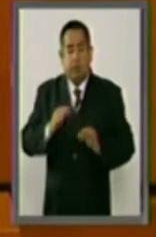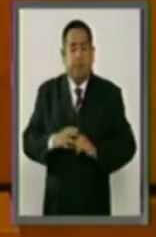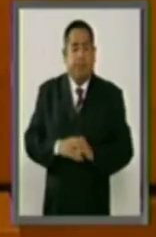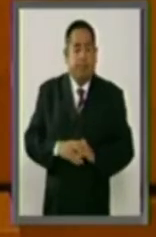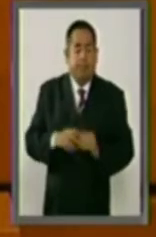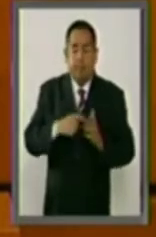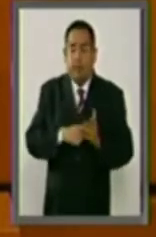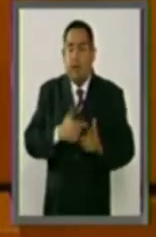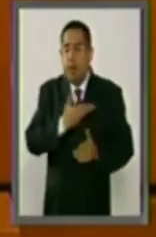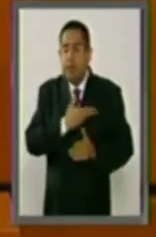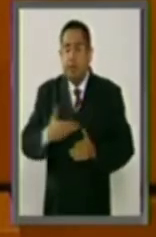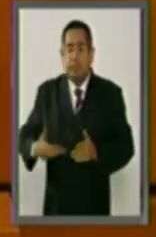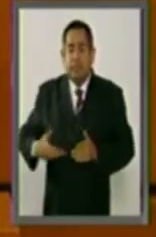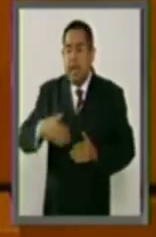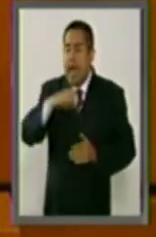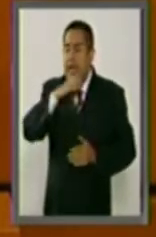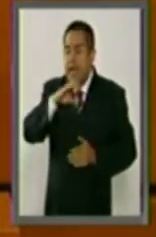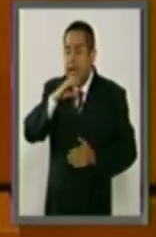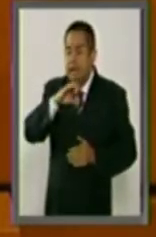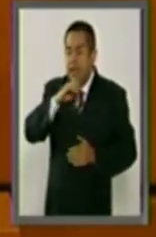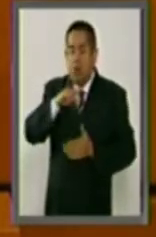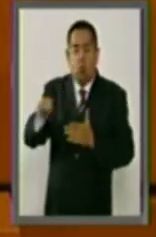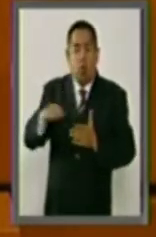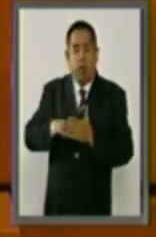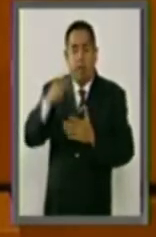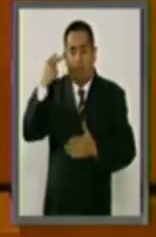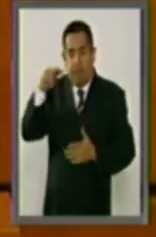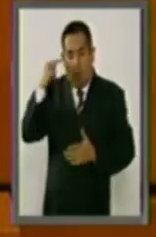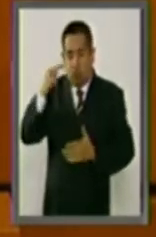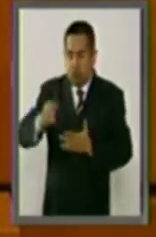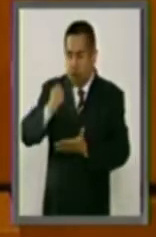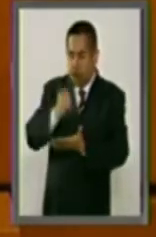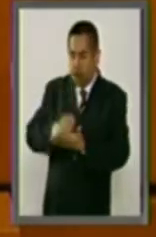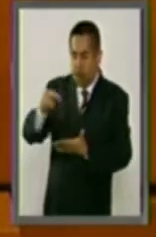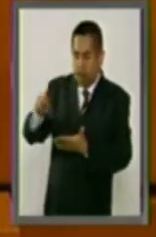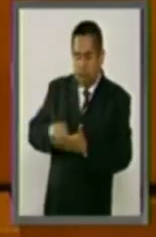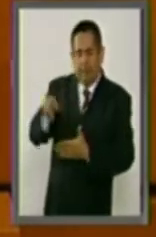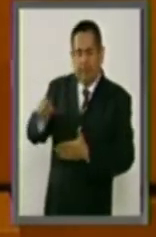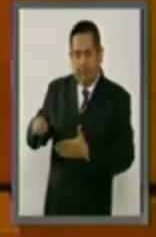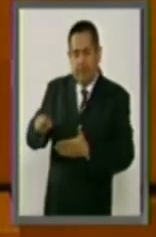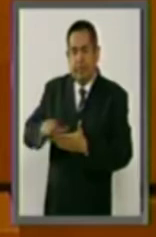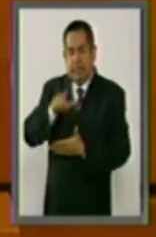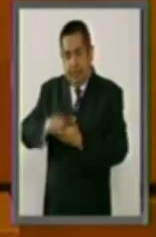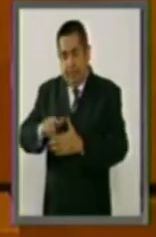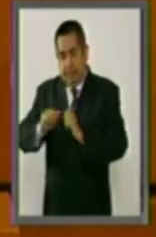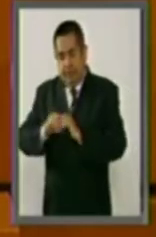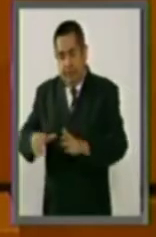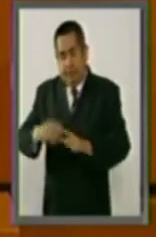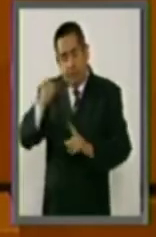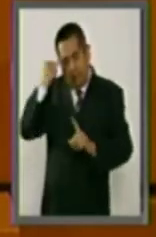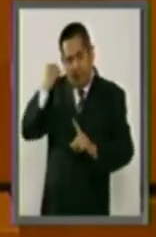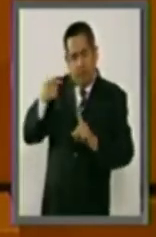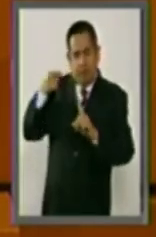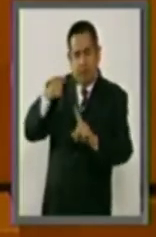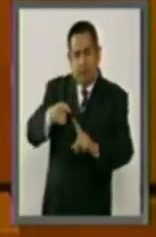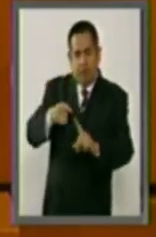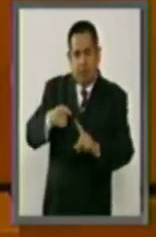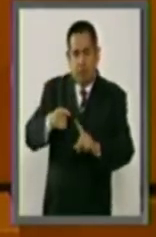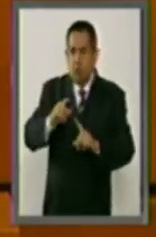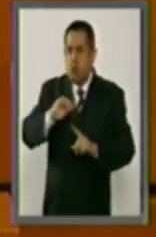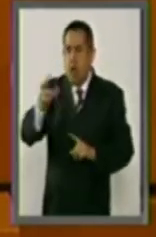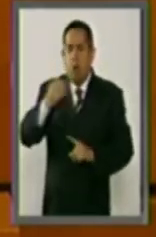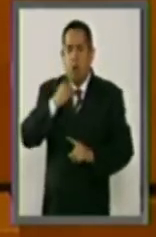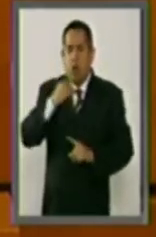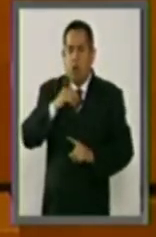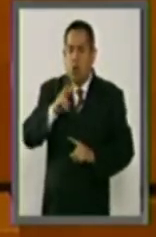Venustiano Carranza en el puerto de Veracruz, con las ideas y consignas del inminente abogado Luis